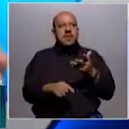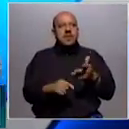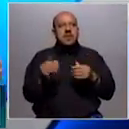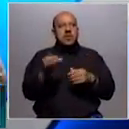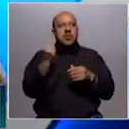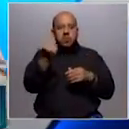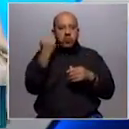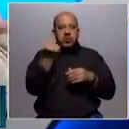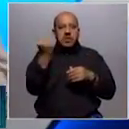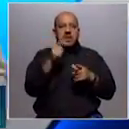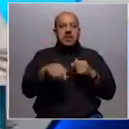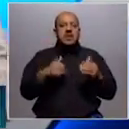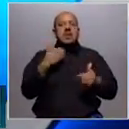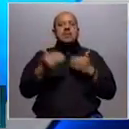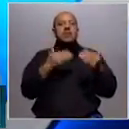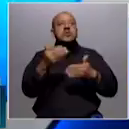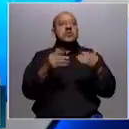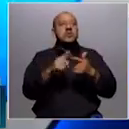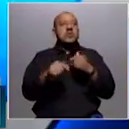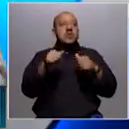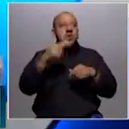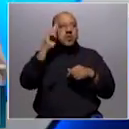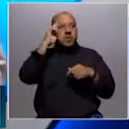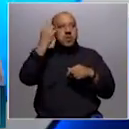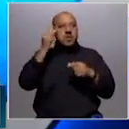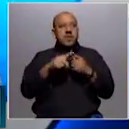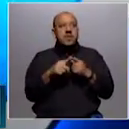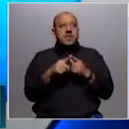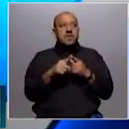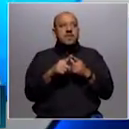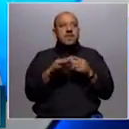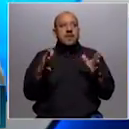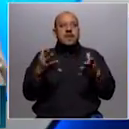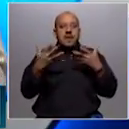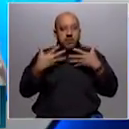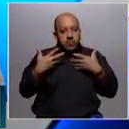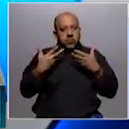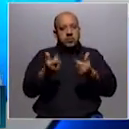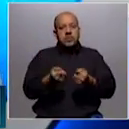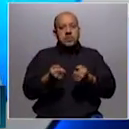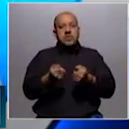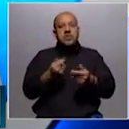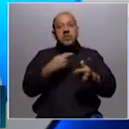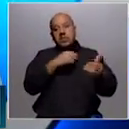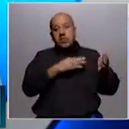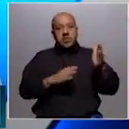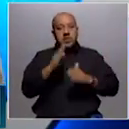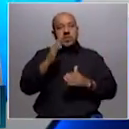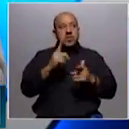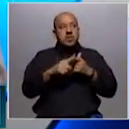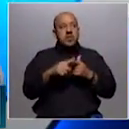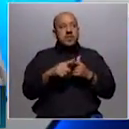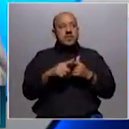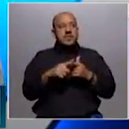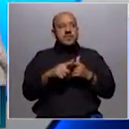importancia del proceso democrático en el Uruguay... ...y apoyando sobre todo el ascenso y